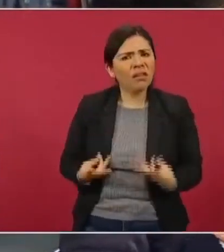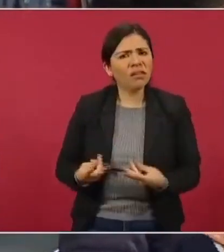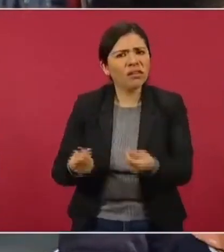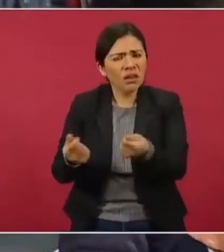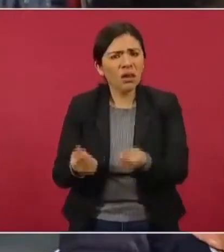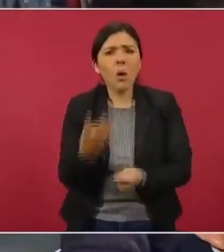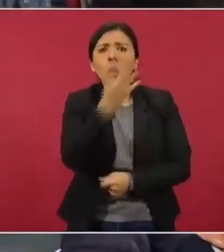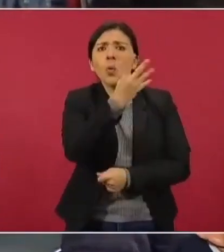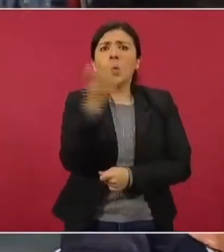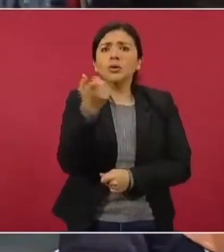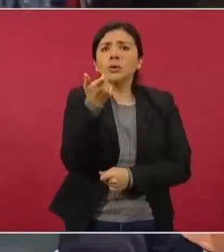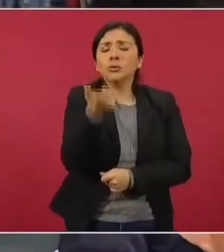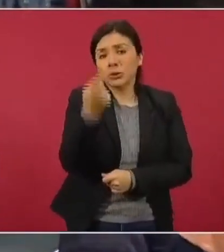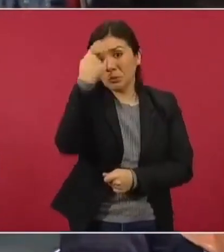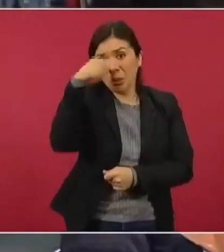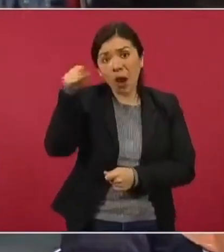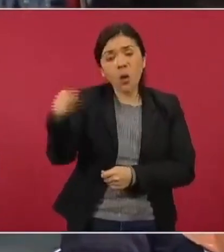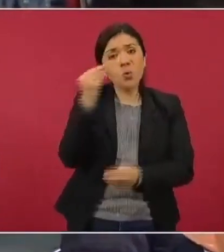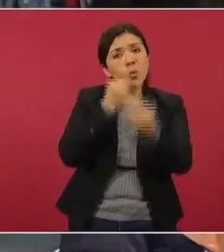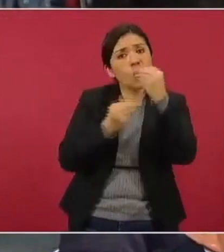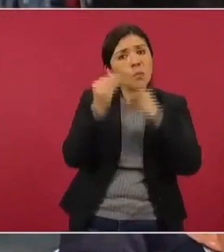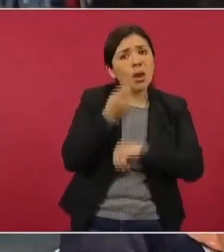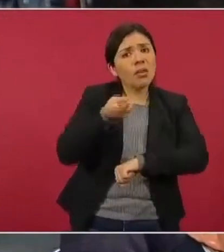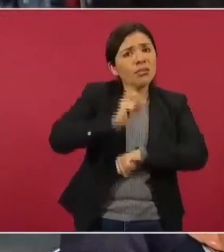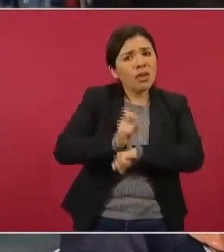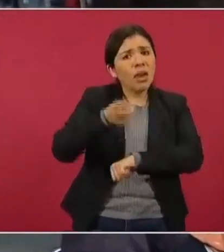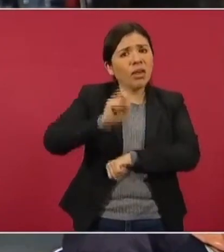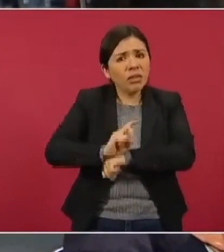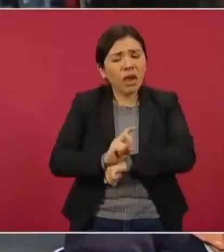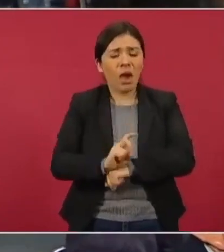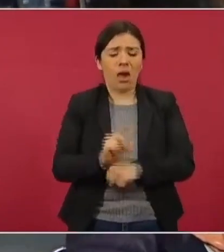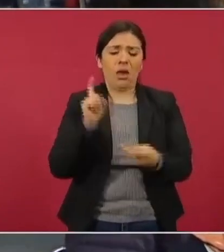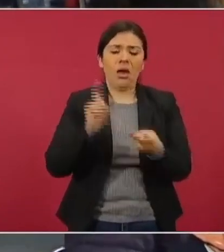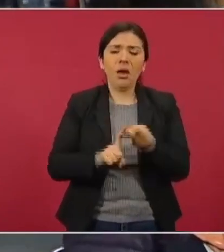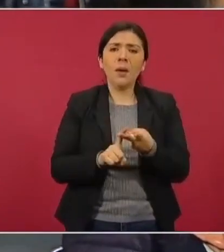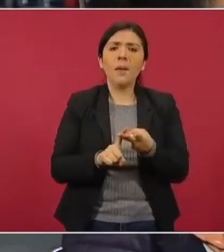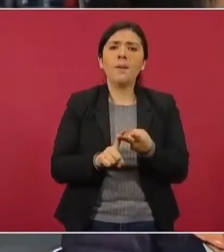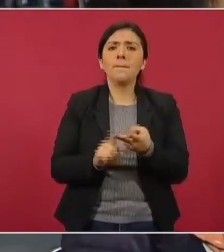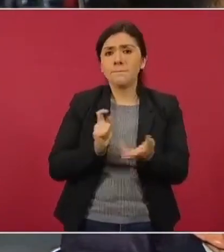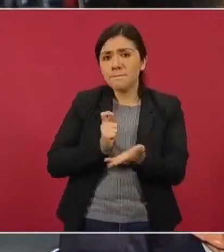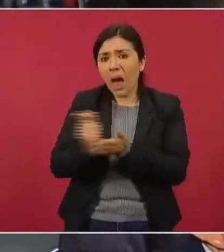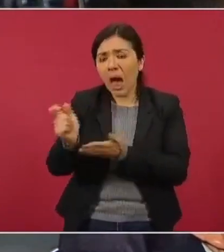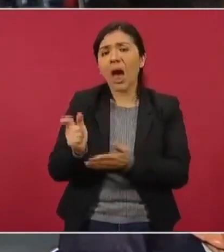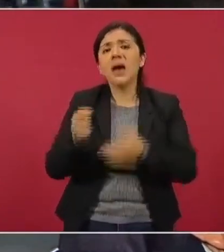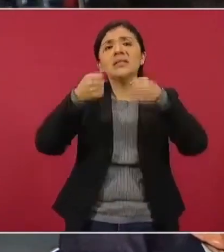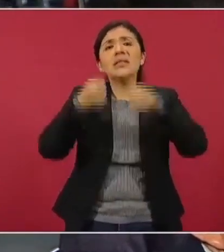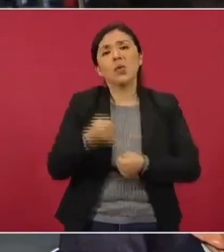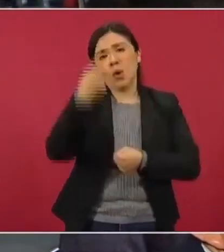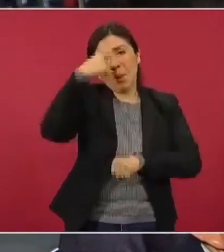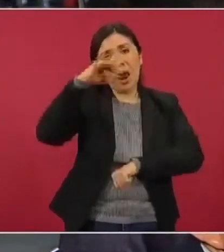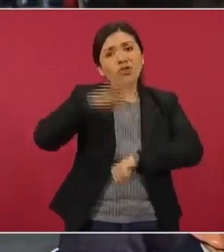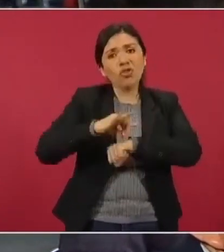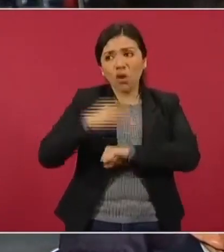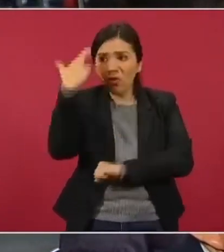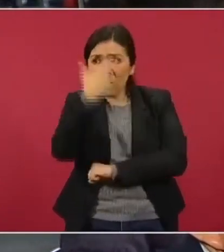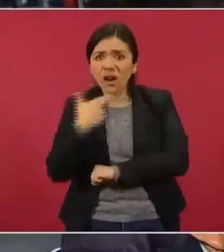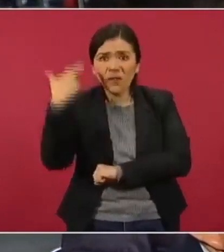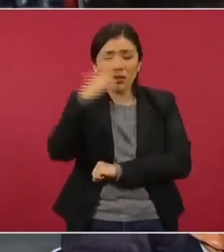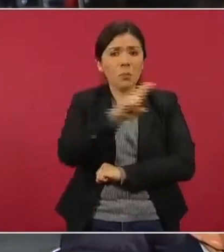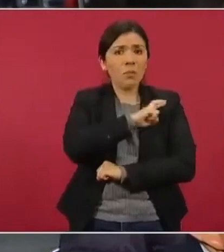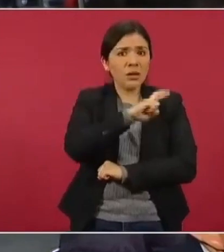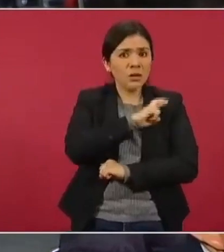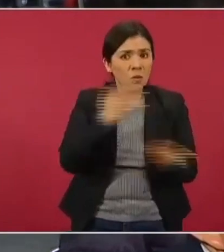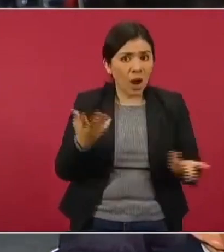pagan cuatrocientos pesos para su comida, se les pagan pues ya lo que se dijo aquí los seguros de gastos médicos, es decir, cuando se